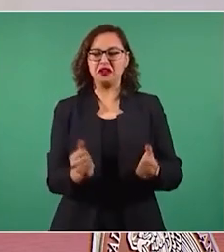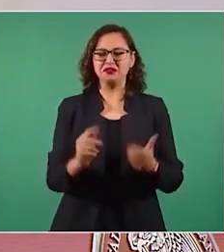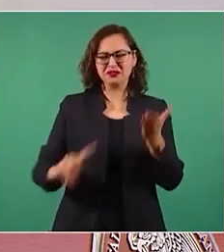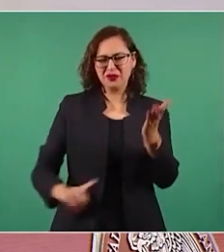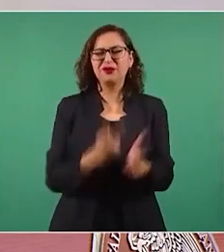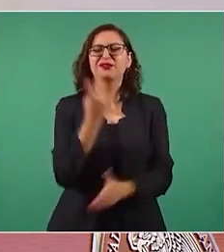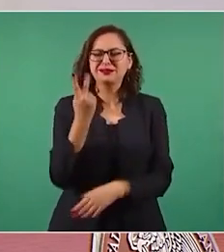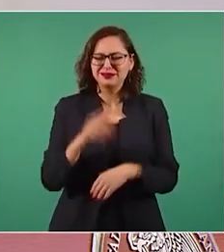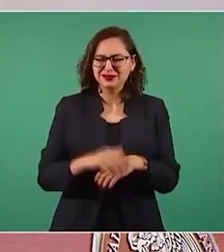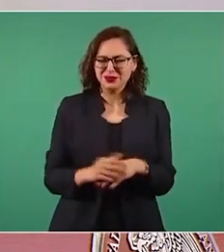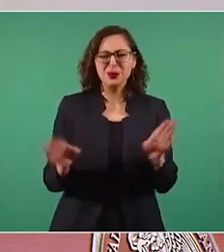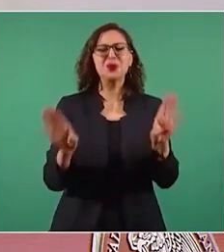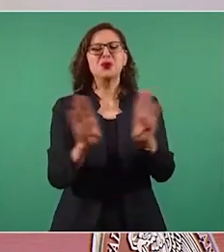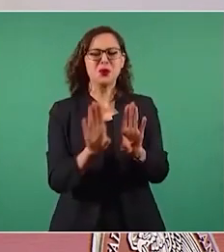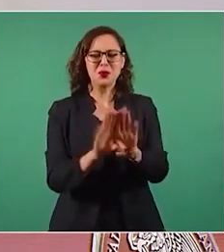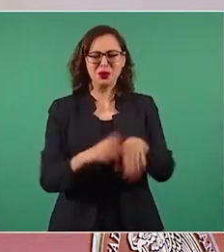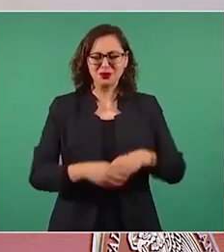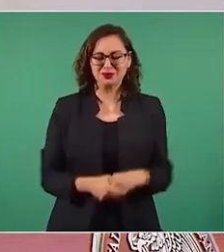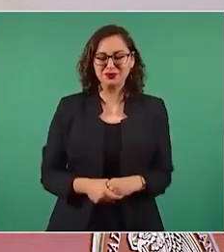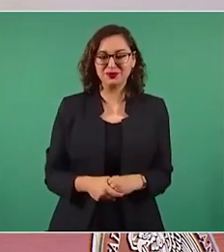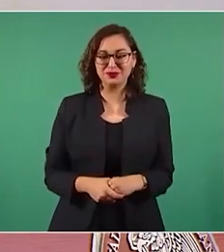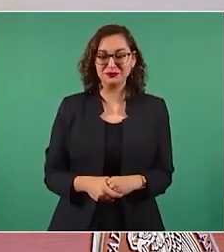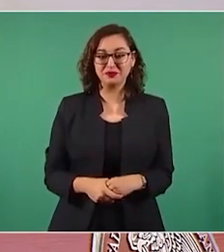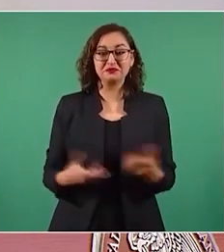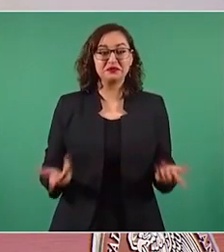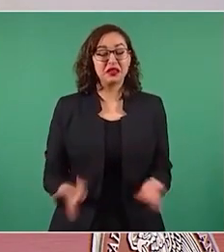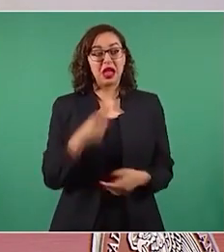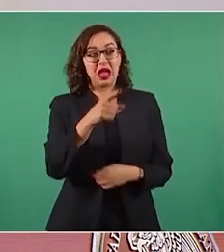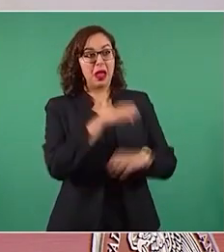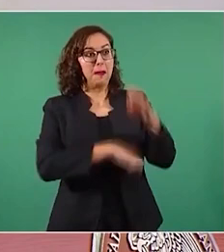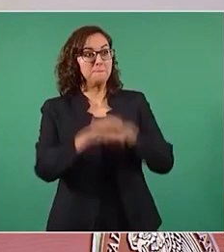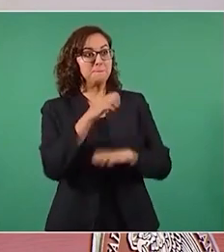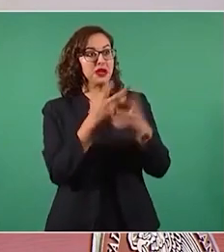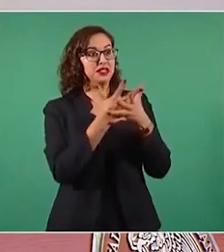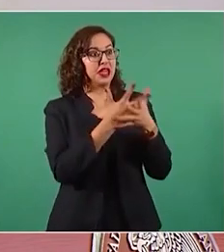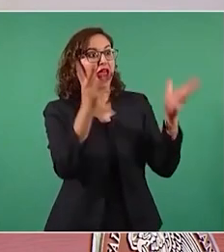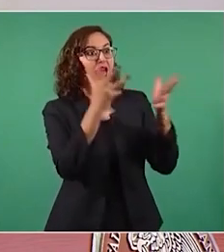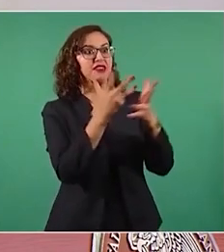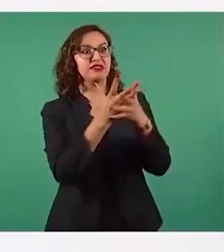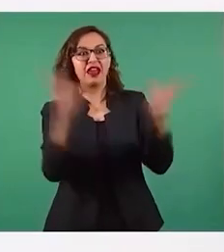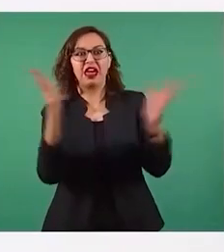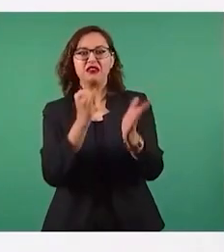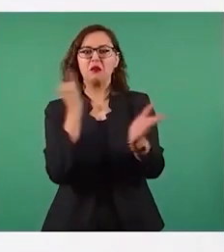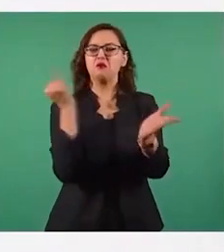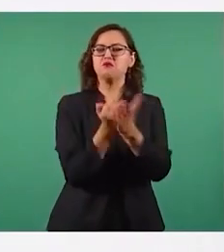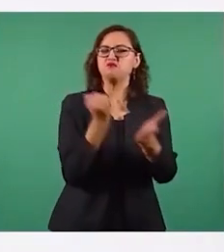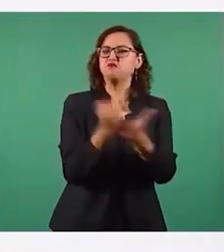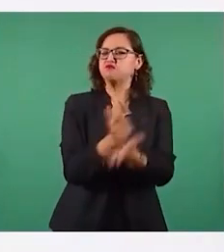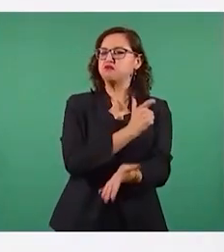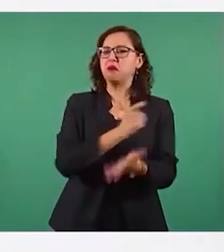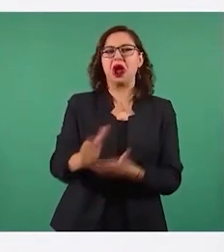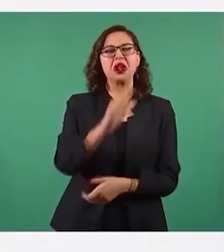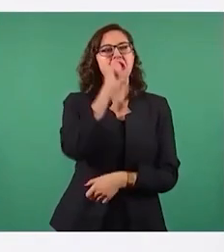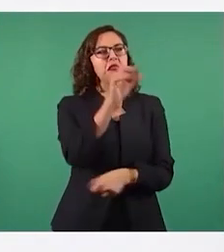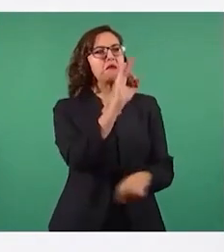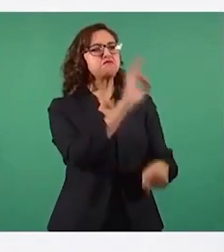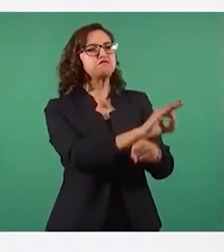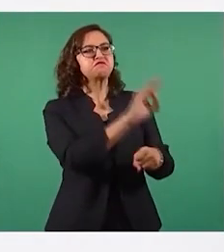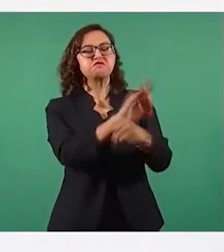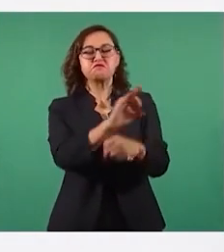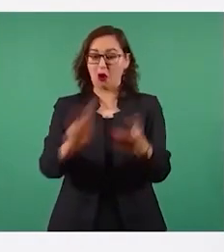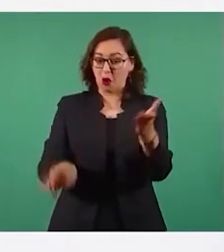¿Cómo regresar a la condonación de impuestos a las grandes corporaciones económicas o